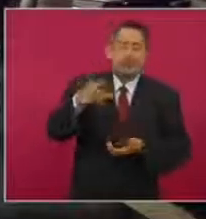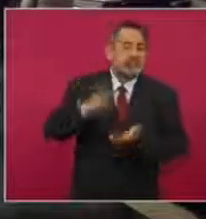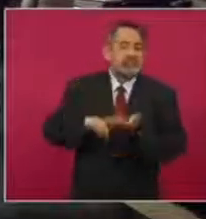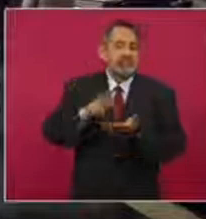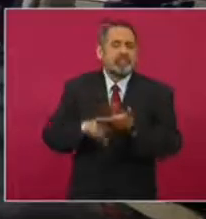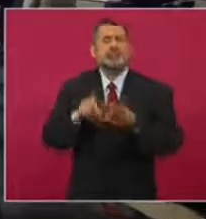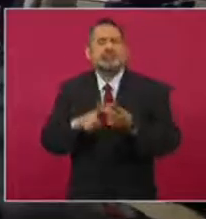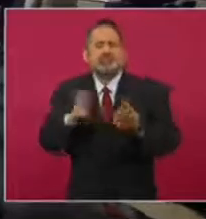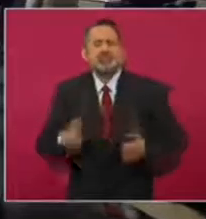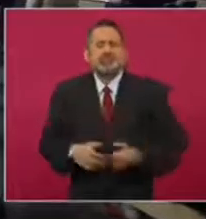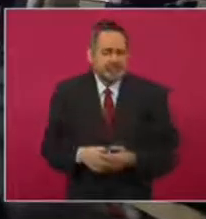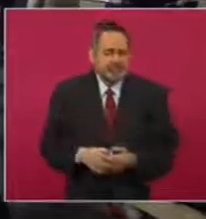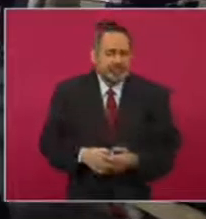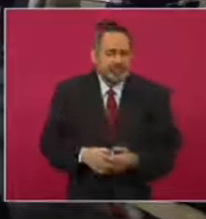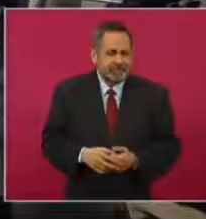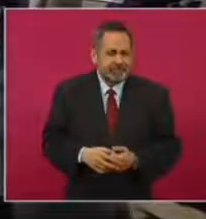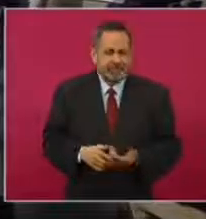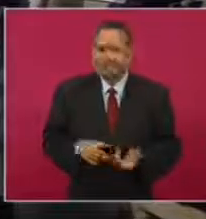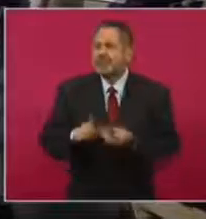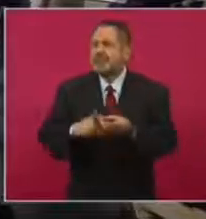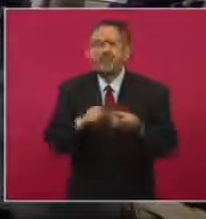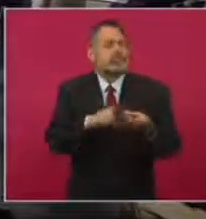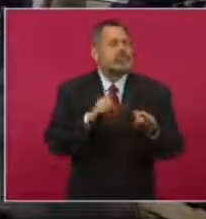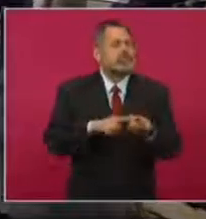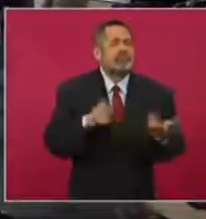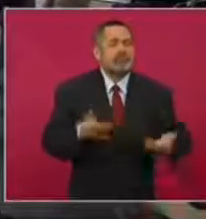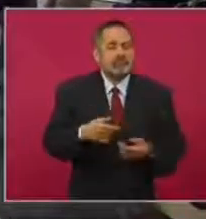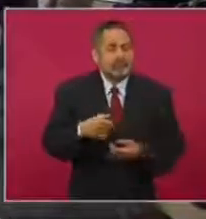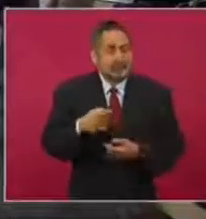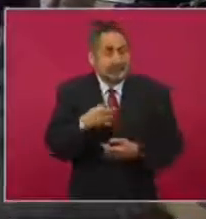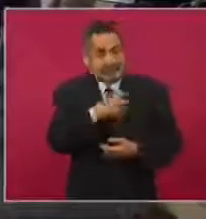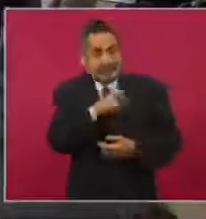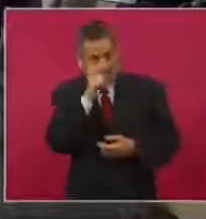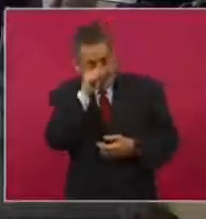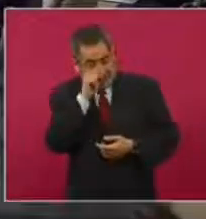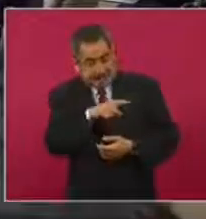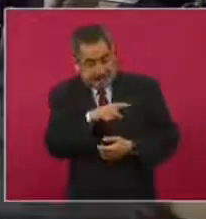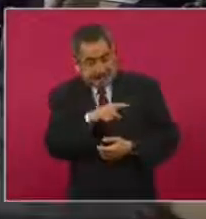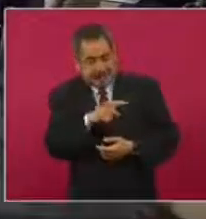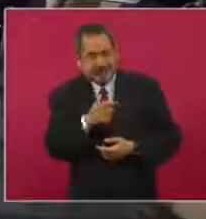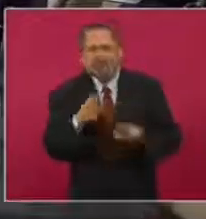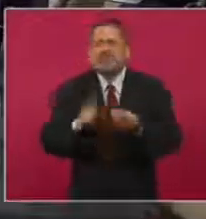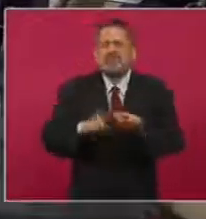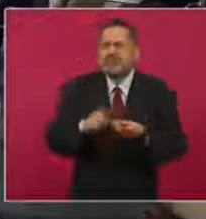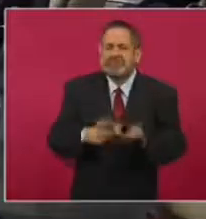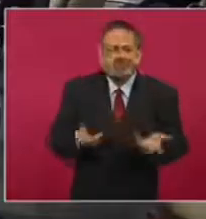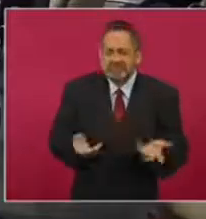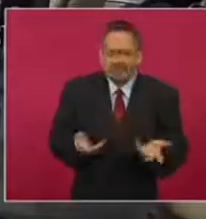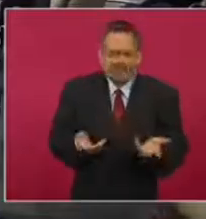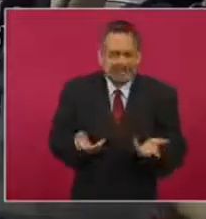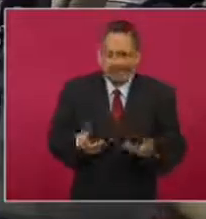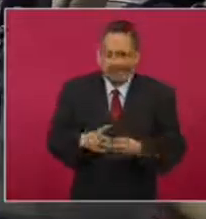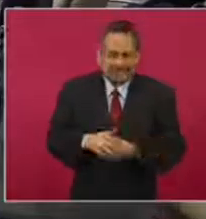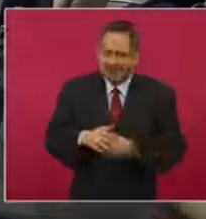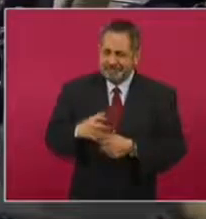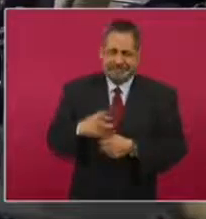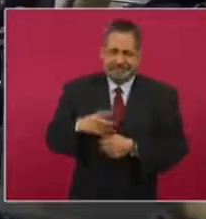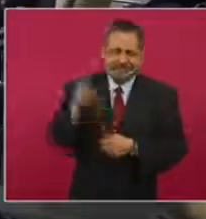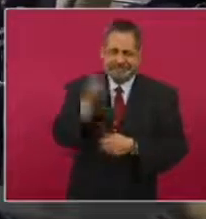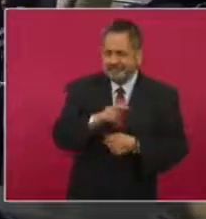precio? ¿Dónde? La verdad que es